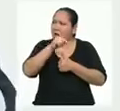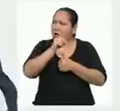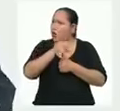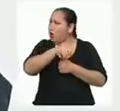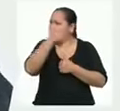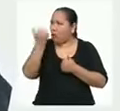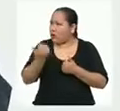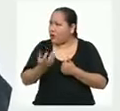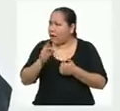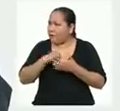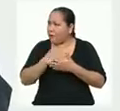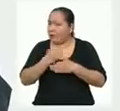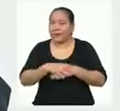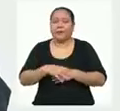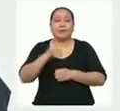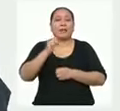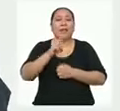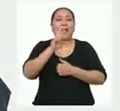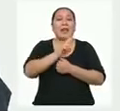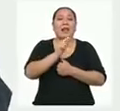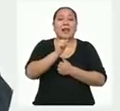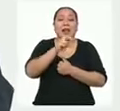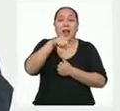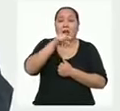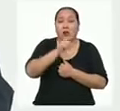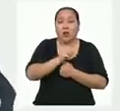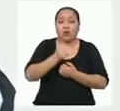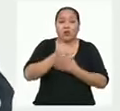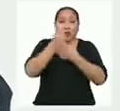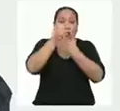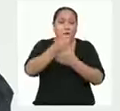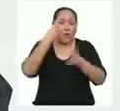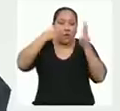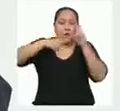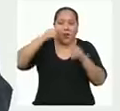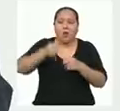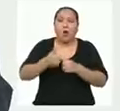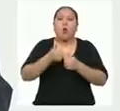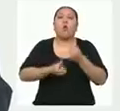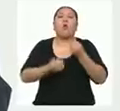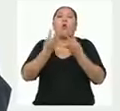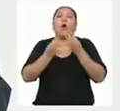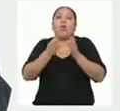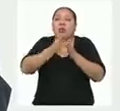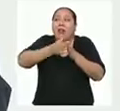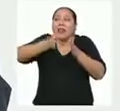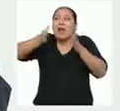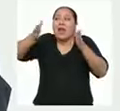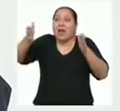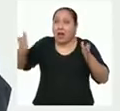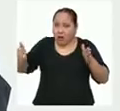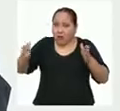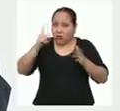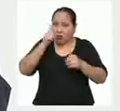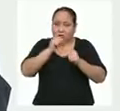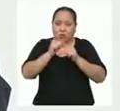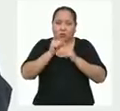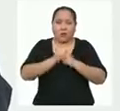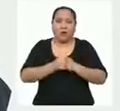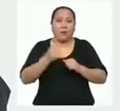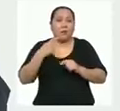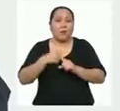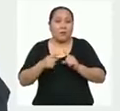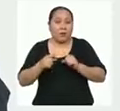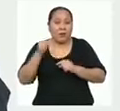El rango nos permite obtener una idea de la dispersión de los valores de una variable. Pero para tener una